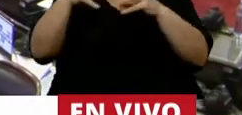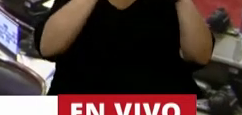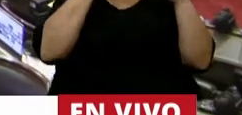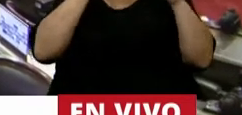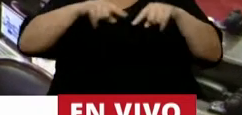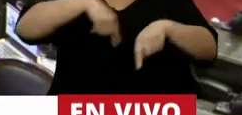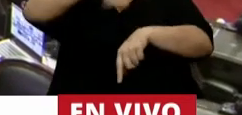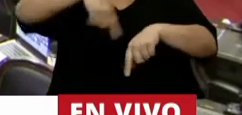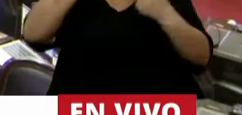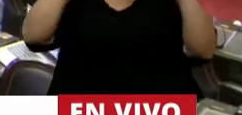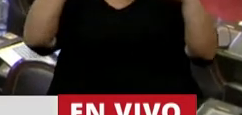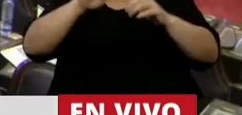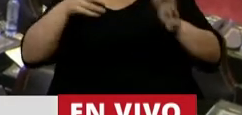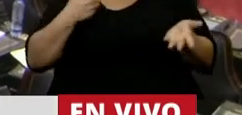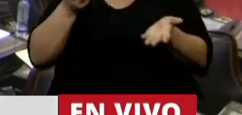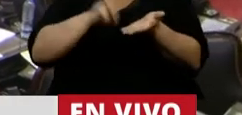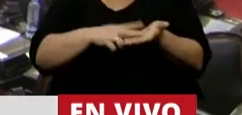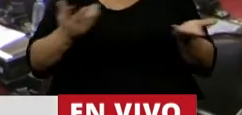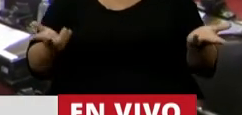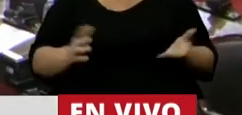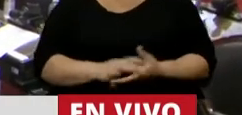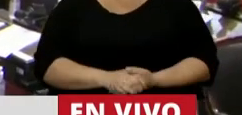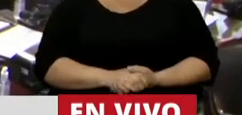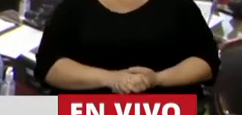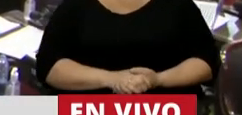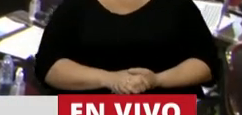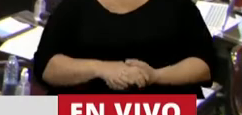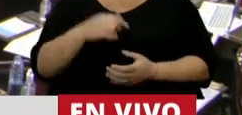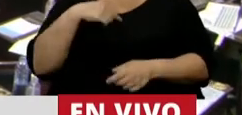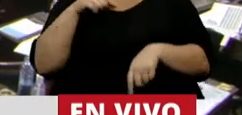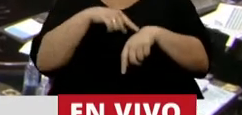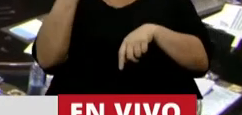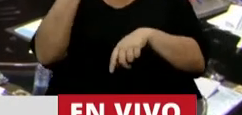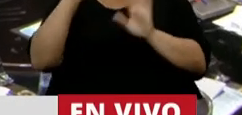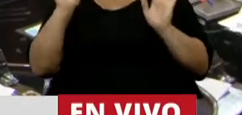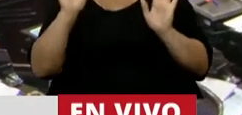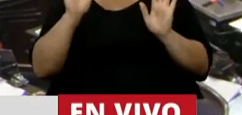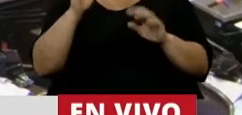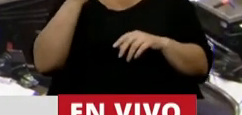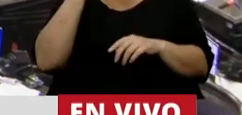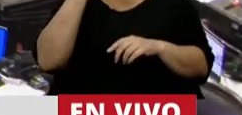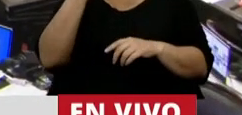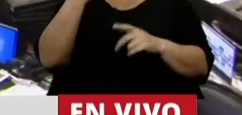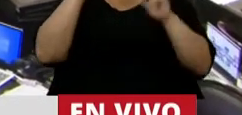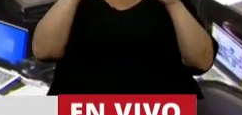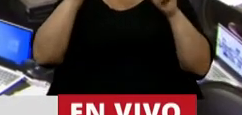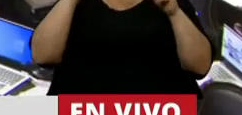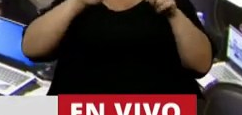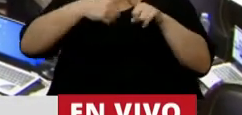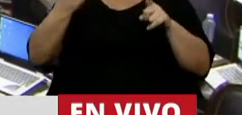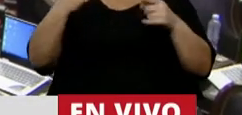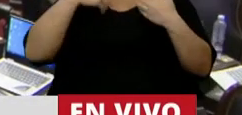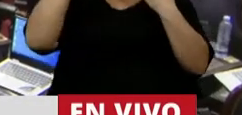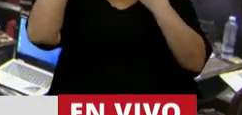debate después de tantas horas. Pero voy a tomar un minuto para dos digresiones políticas. Una,